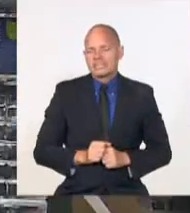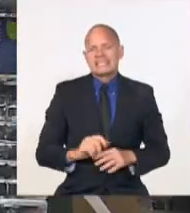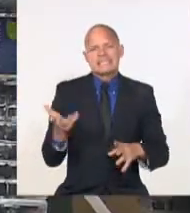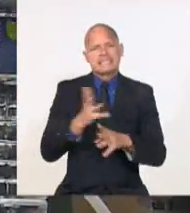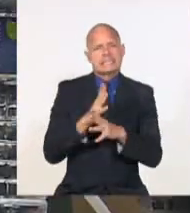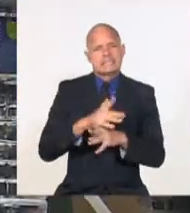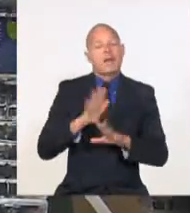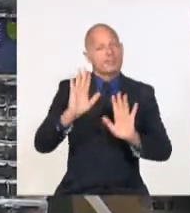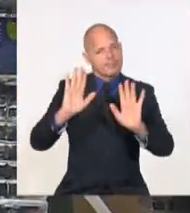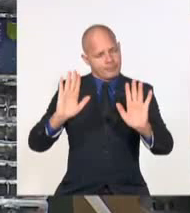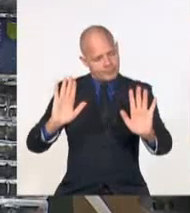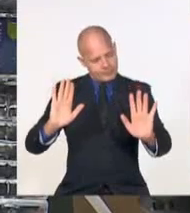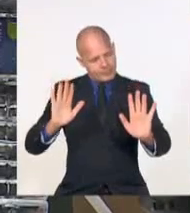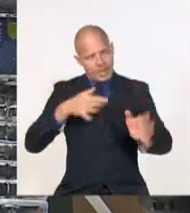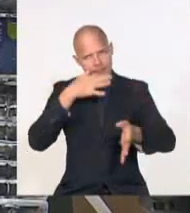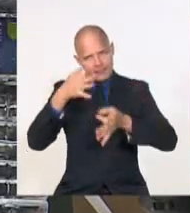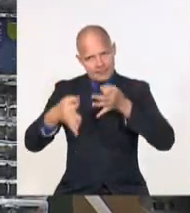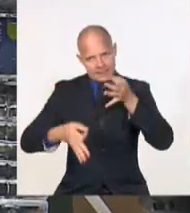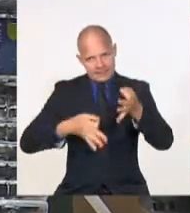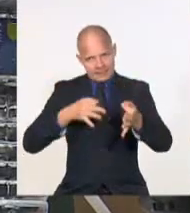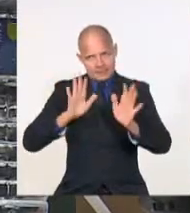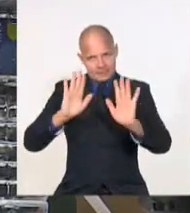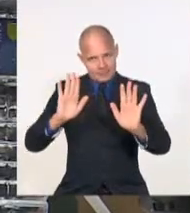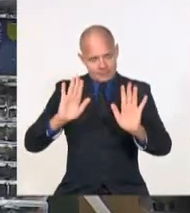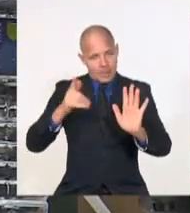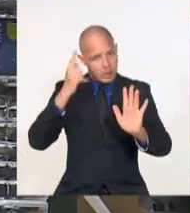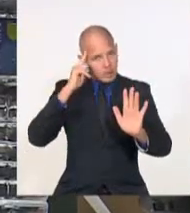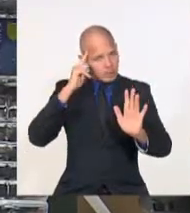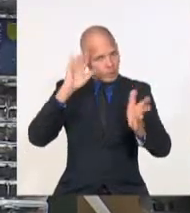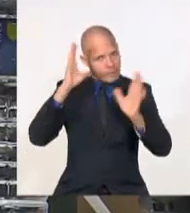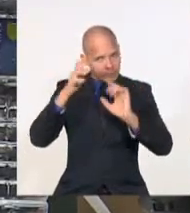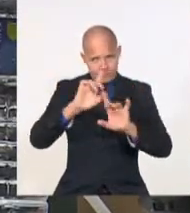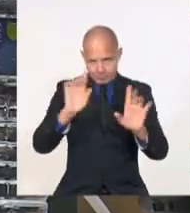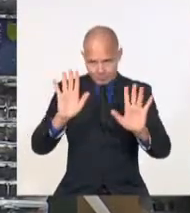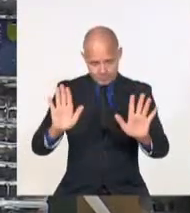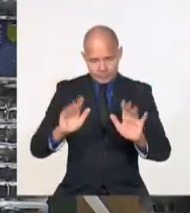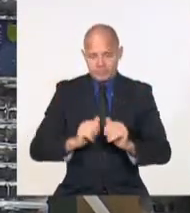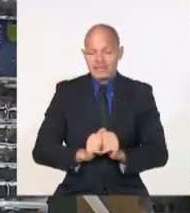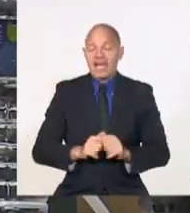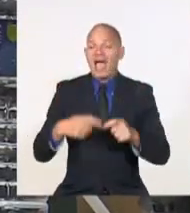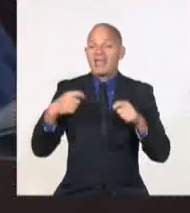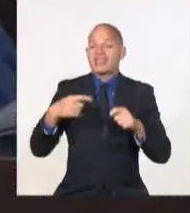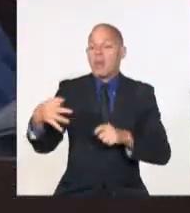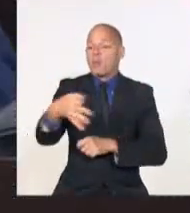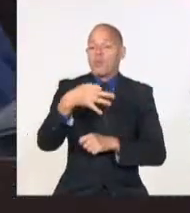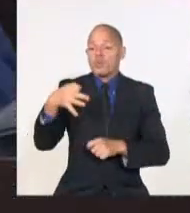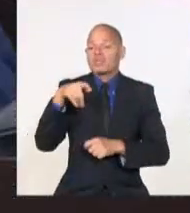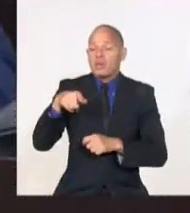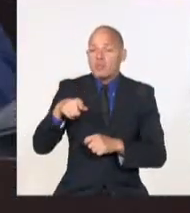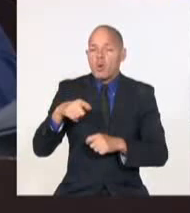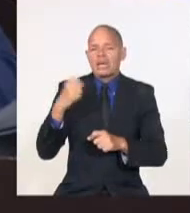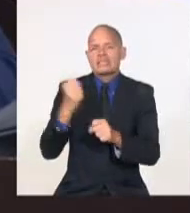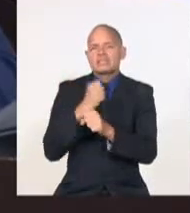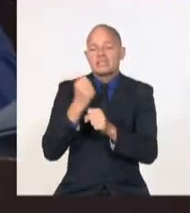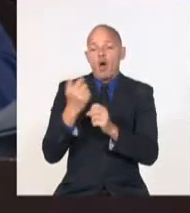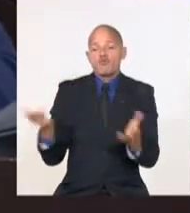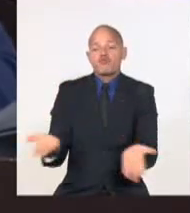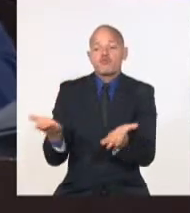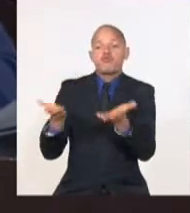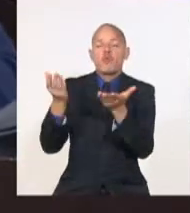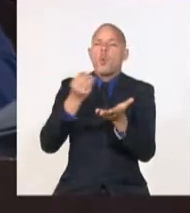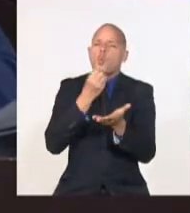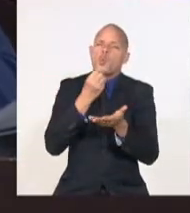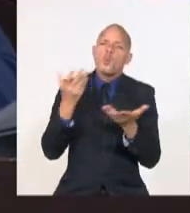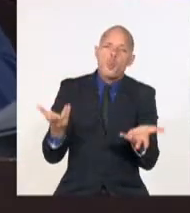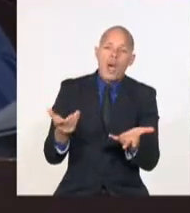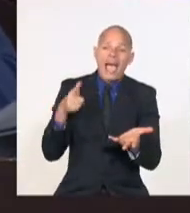porque aquí nada es absoluto. Y sobre todo, si queremos autonomía municipal y queremos potenciar los municipios, entonces hay que buscar en lo fundamental que